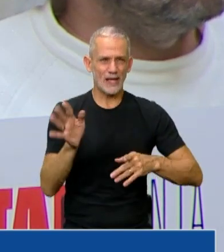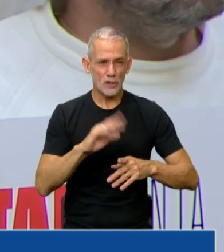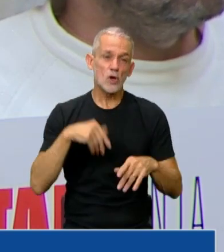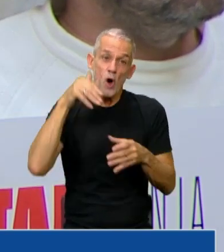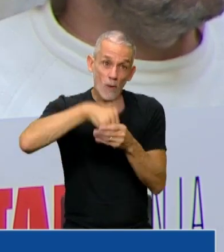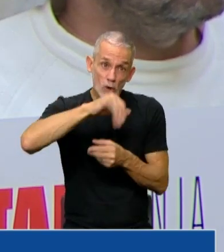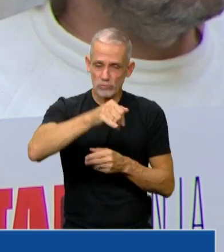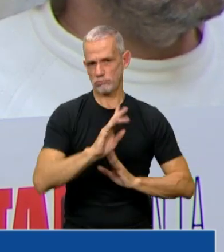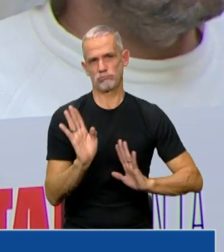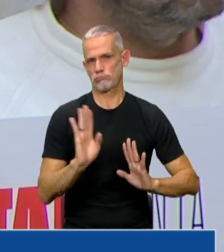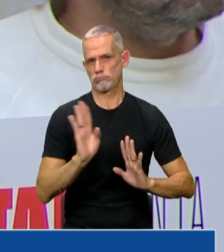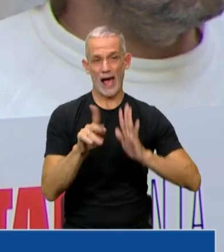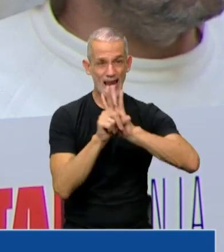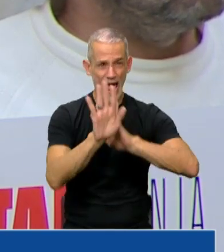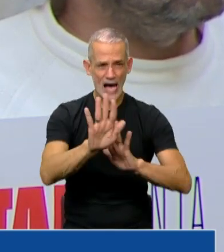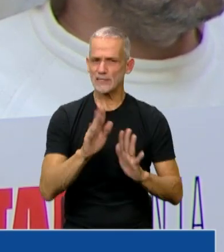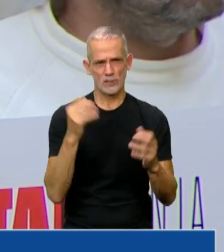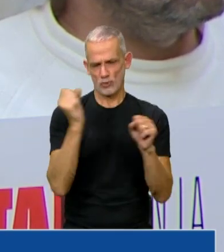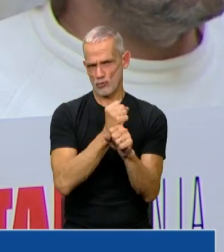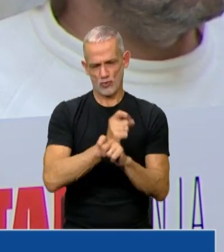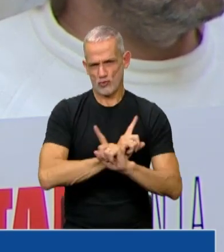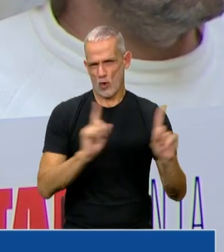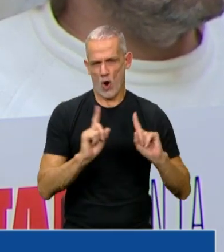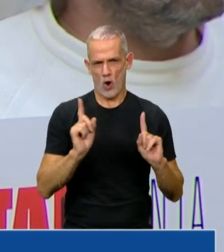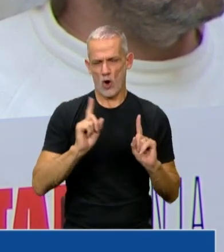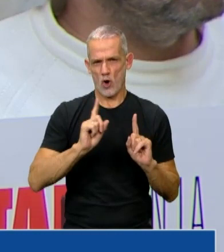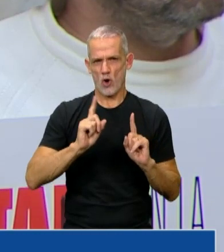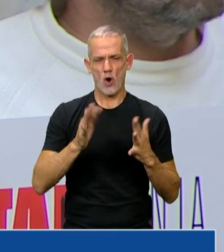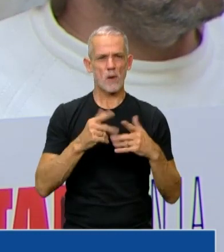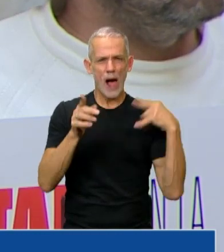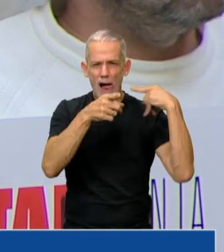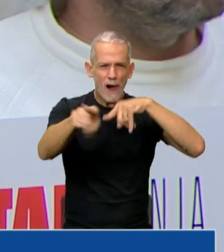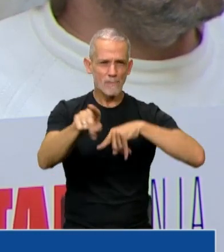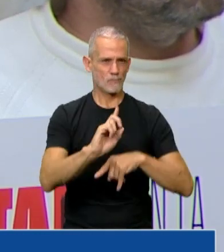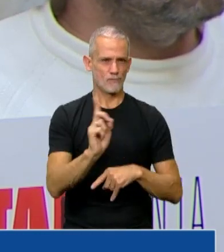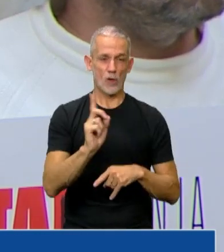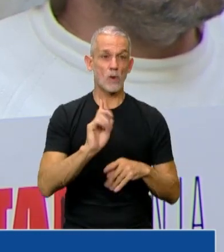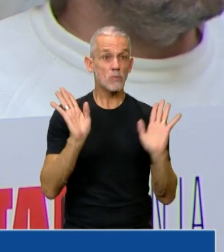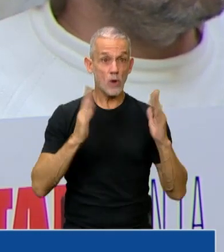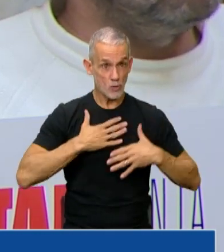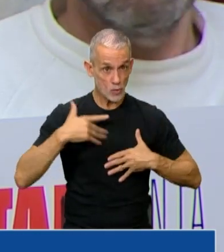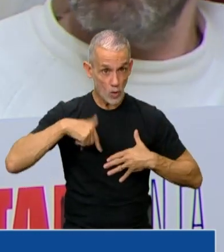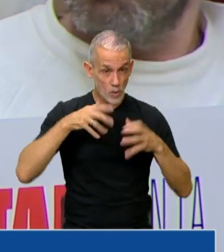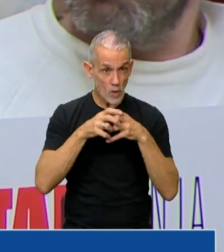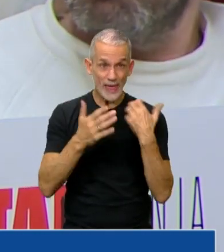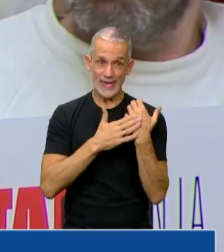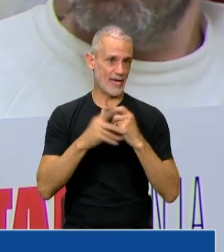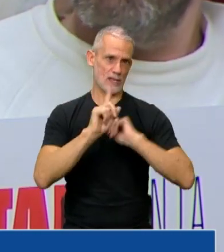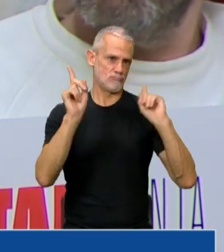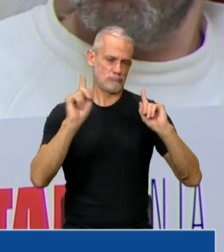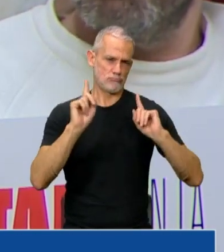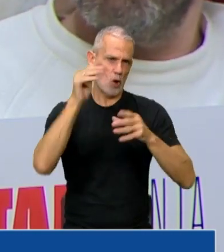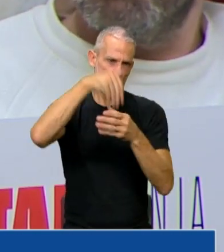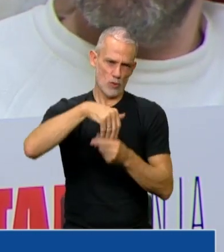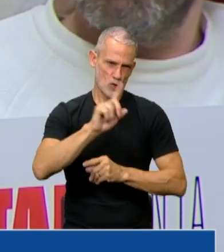acompañar tampoco semejante instrumento de persecución. No cuenten con nosotros para